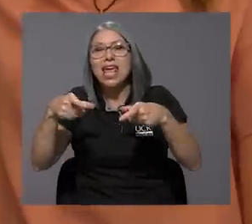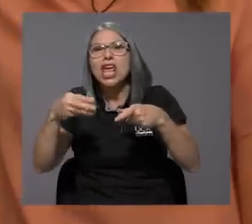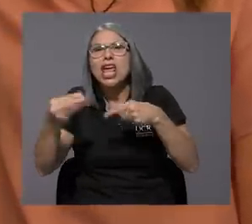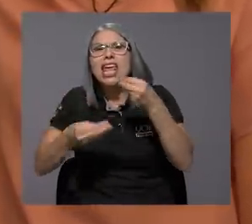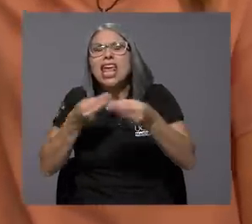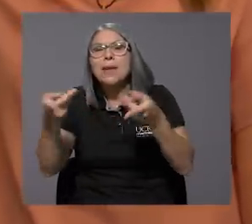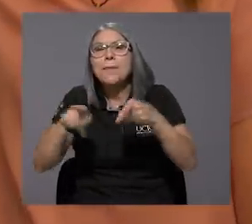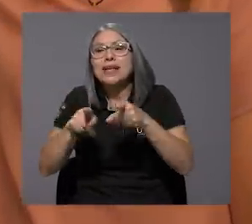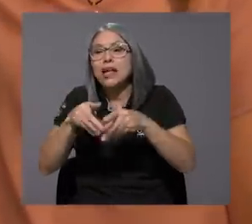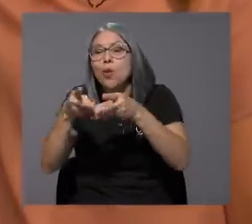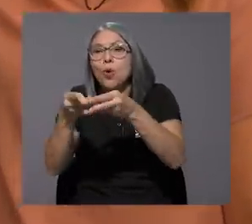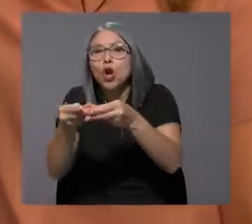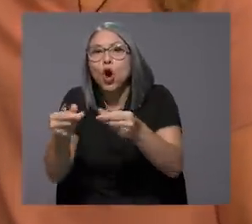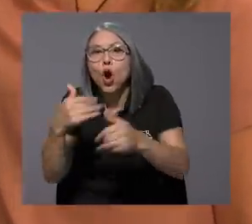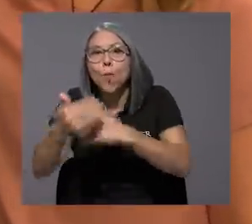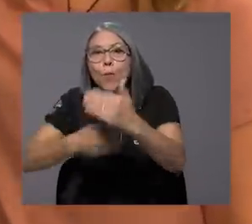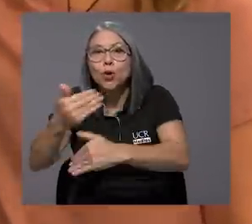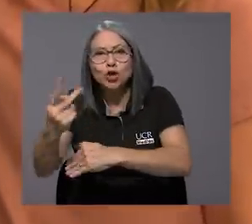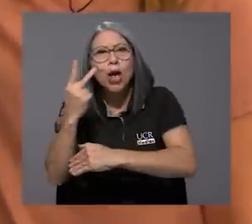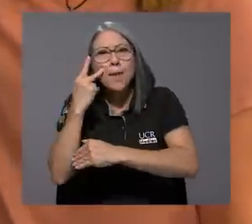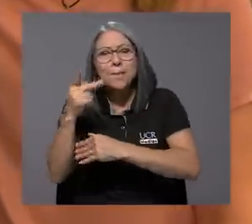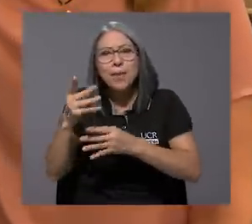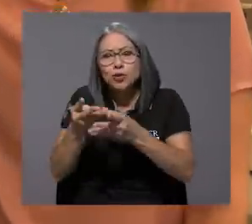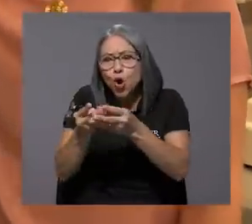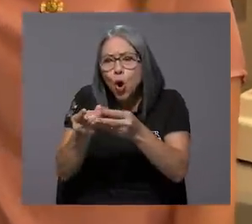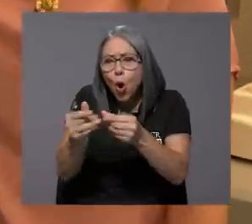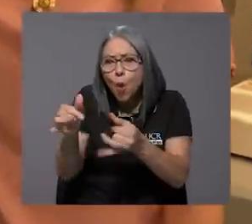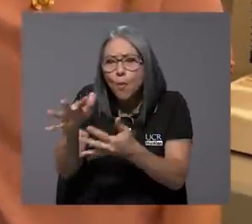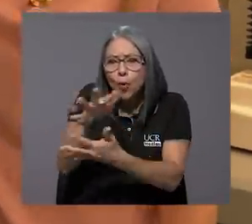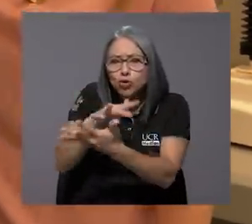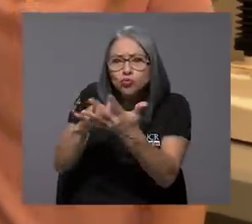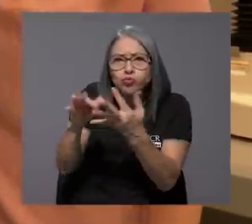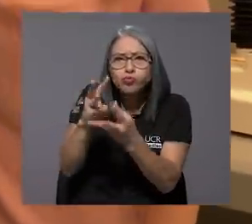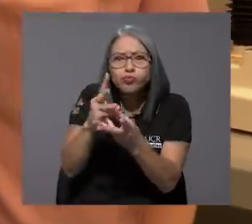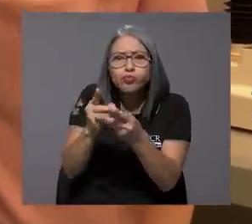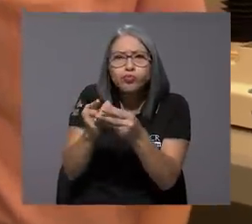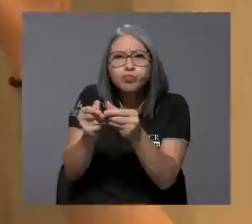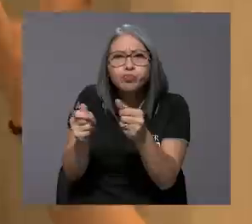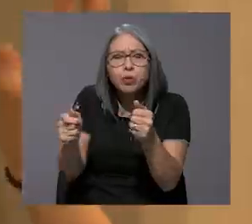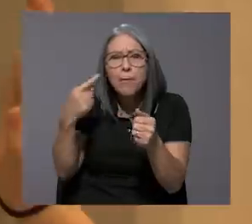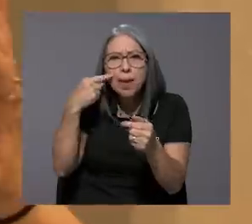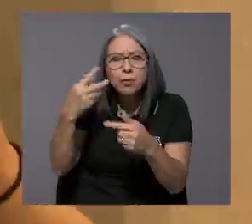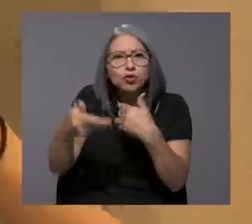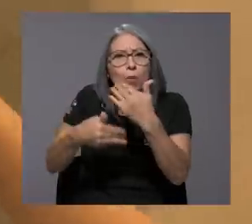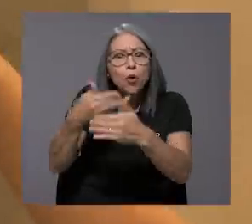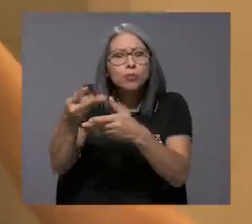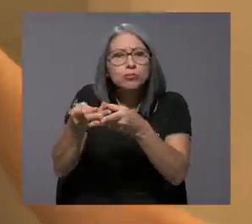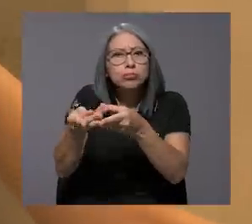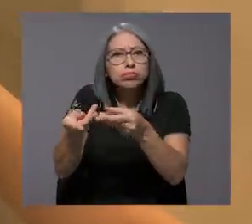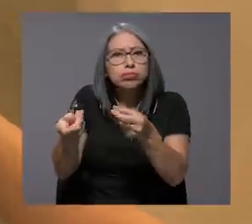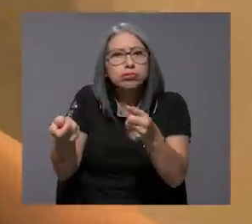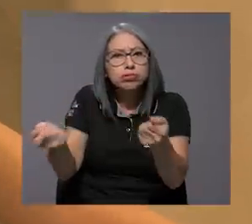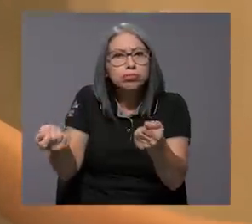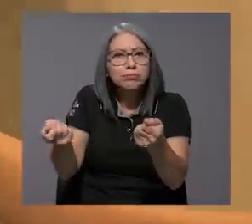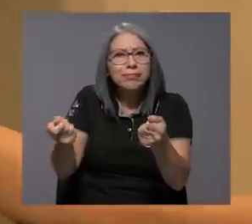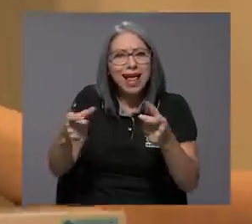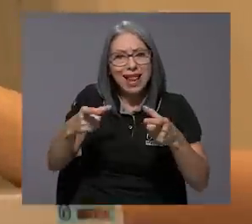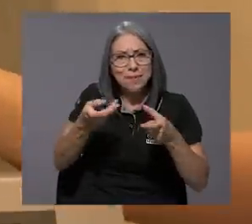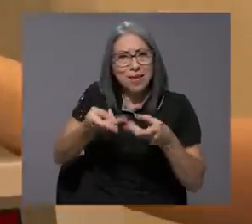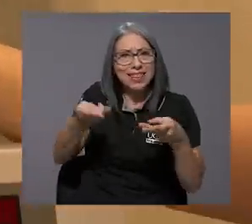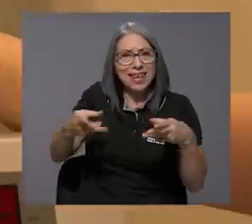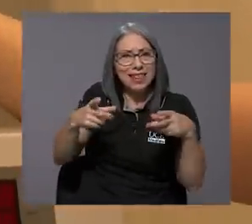-composto. Entonces vemos cómo se va madurando el compost con el empaque y vemos cómo se va degradando también